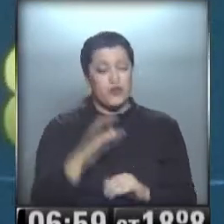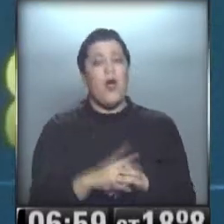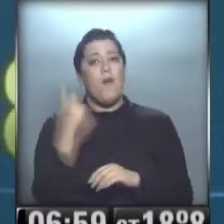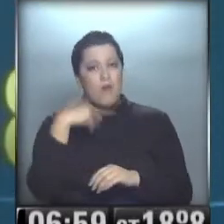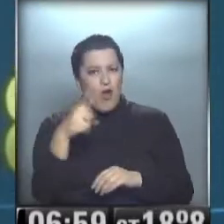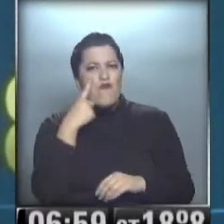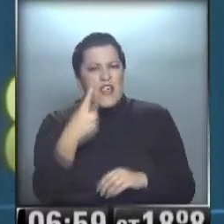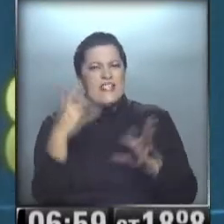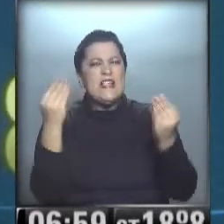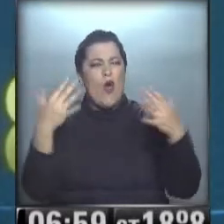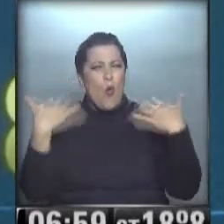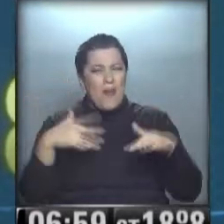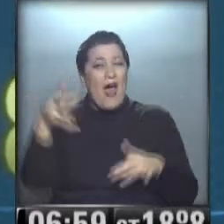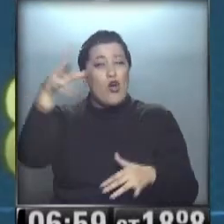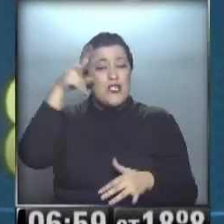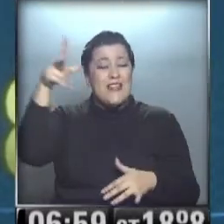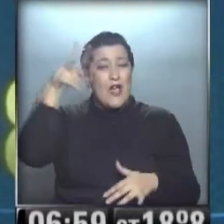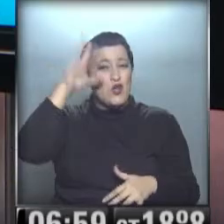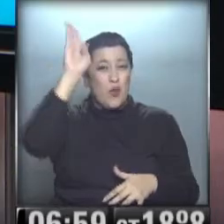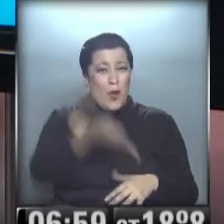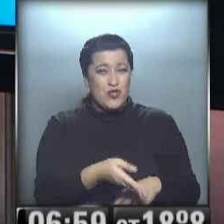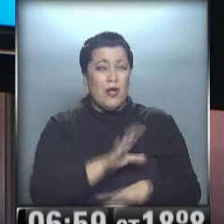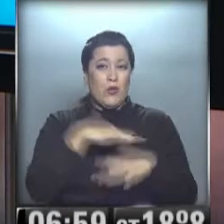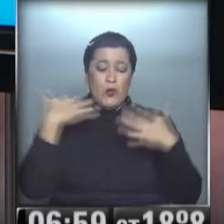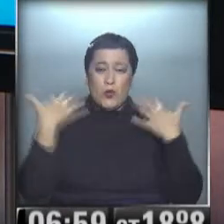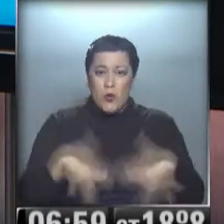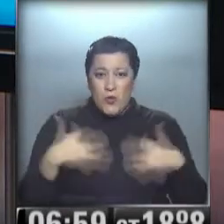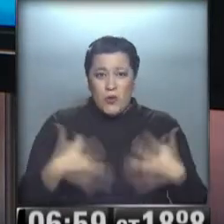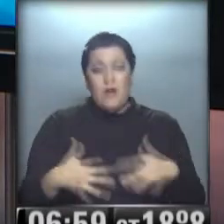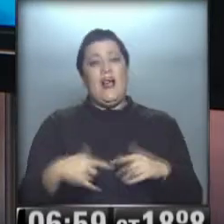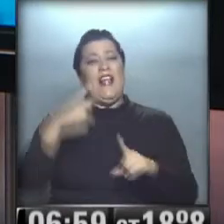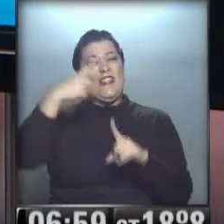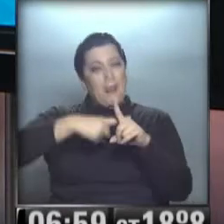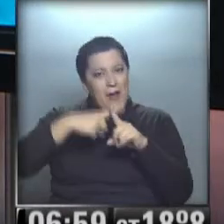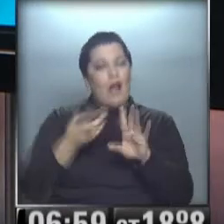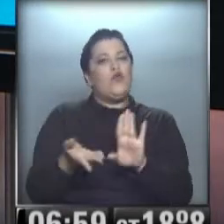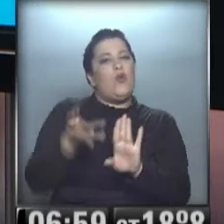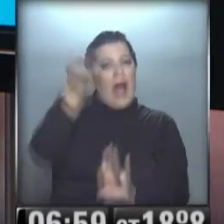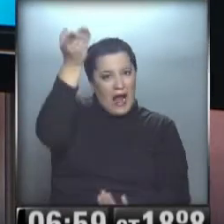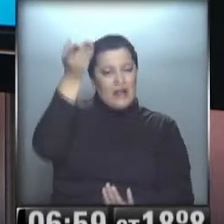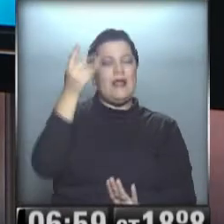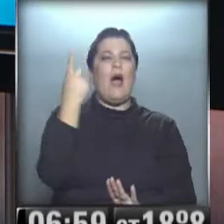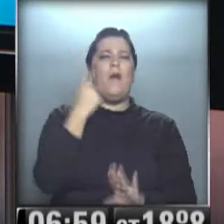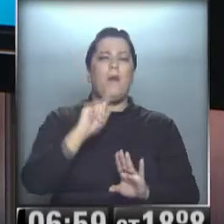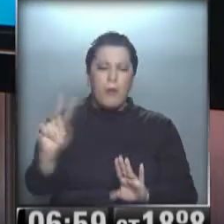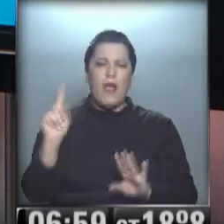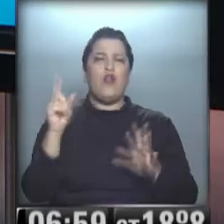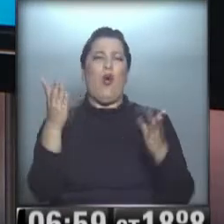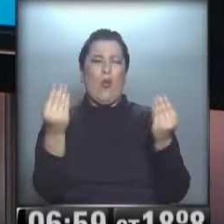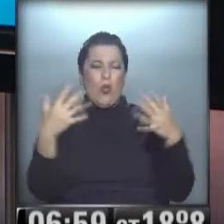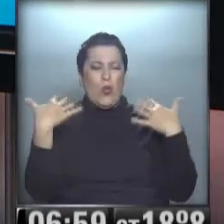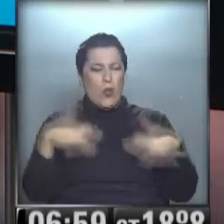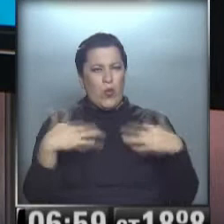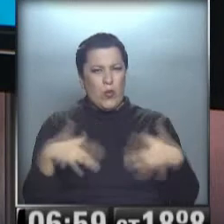humedad, 88%. No da tan alto porque la temperatura es alta también, pero hay mucho vapor de agua.